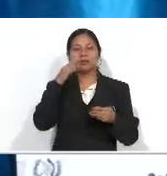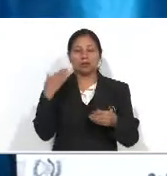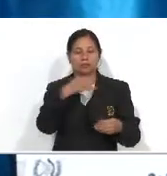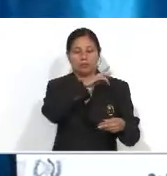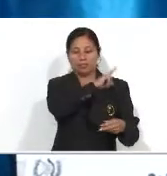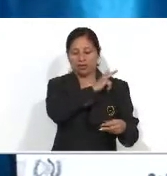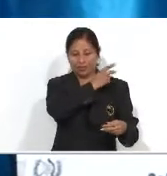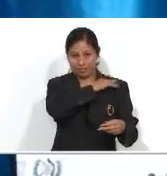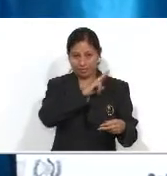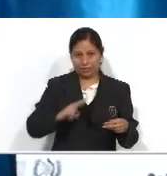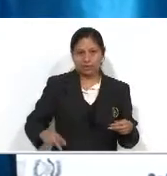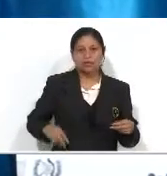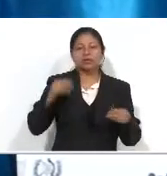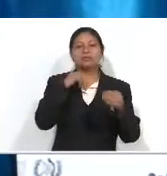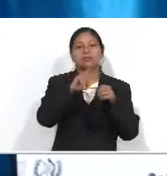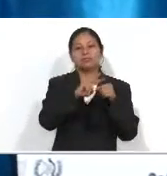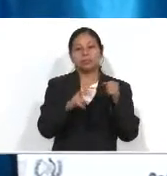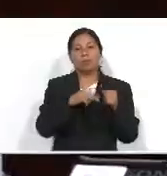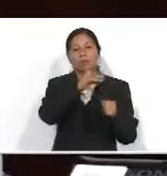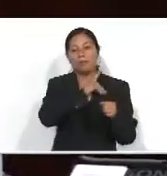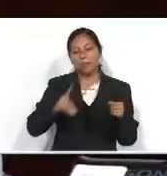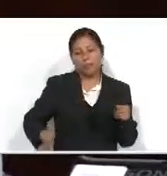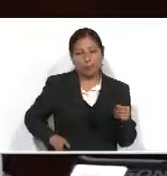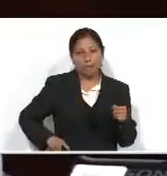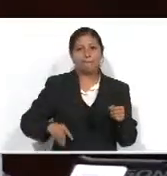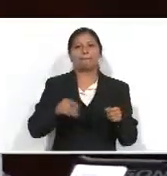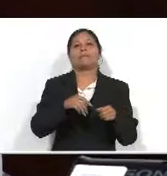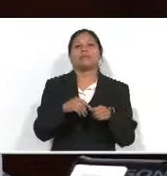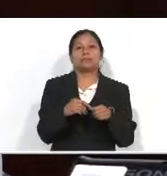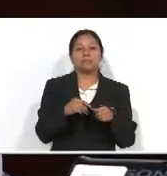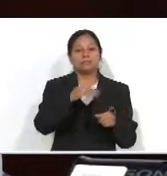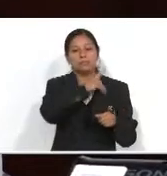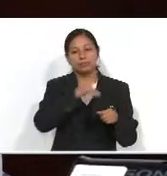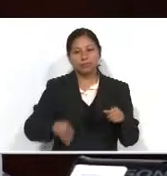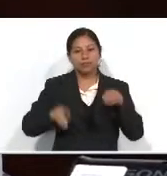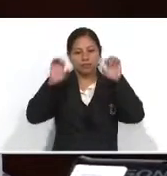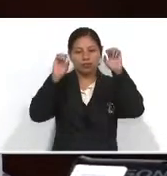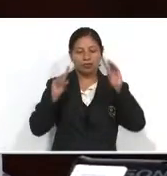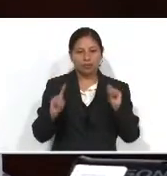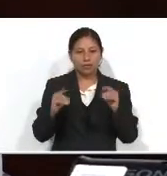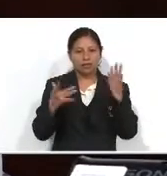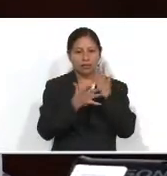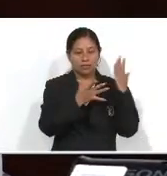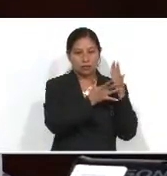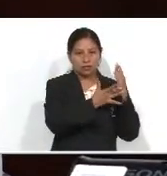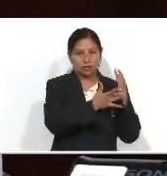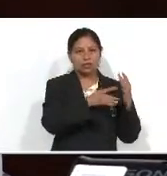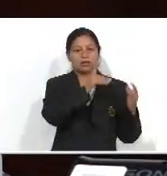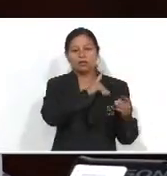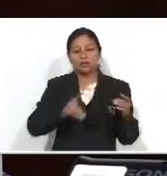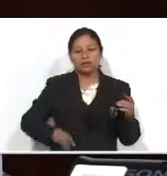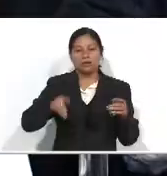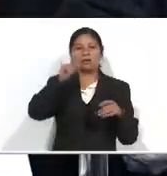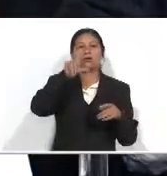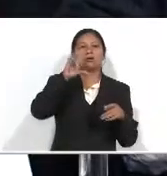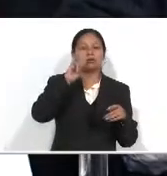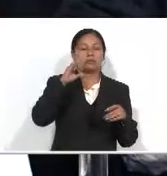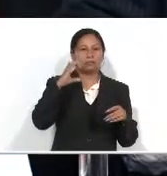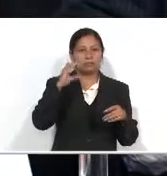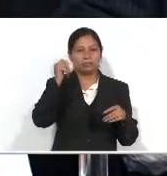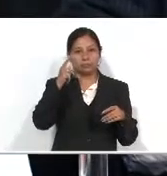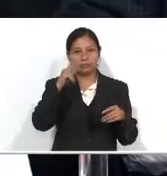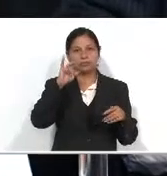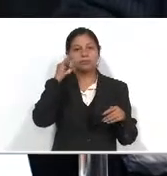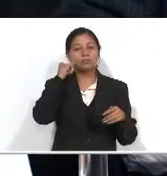presidente de la Comisión de Turismo, el diputado Marvin Alvarado, la presidenta de la Comisión de Educación, Ciencia y Tecnología, la diputada Lucrecia Marroquín de Palomo, y el